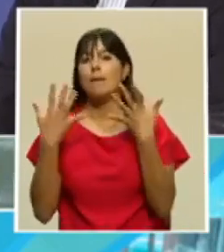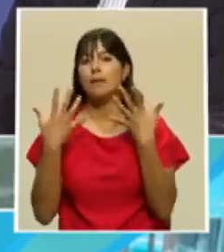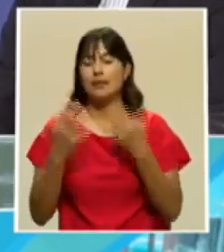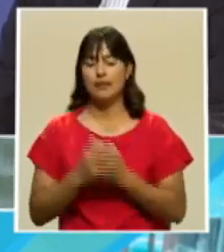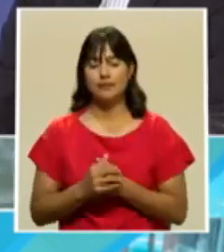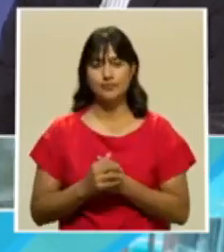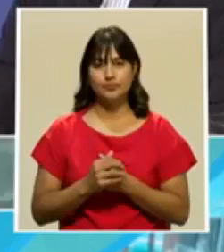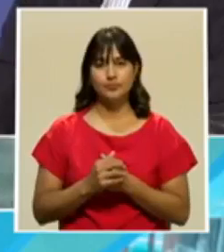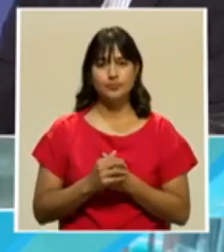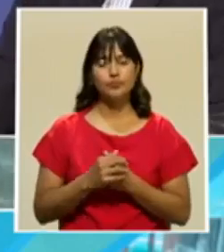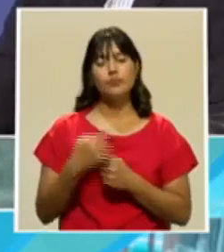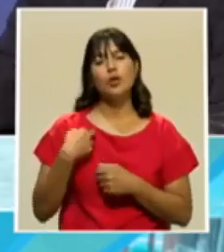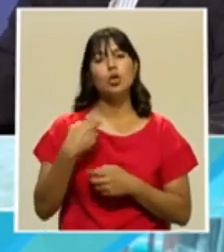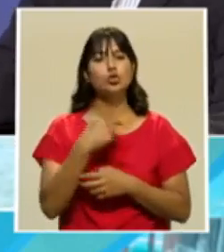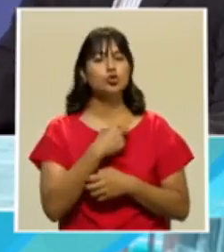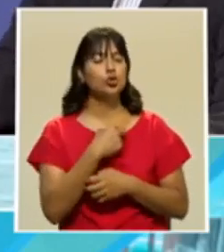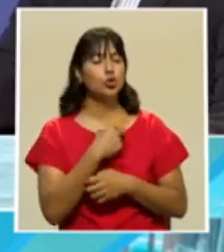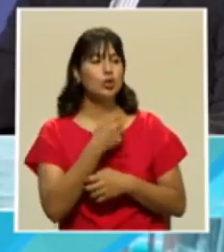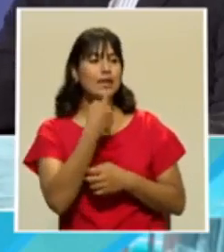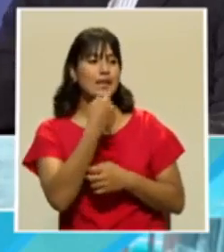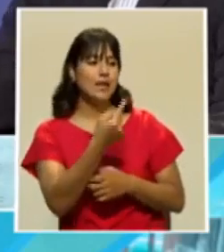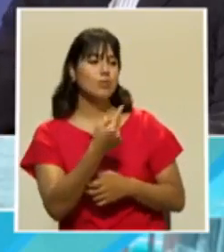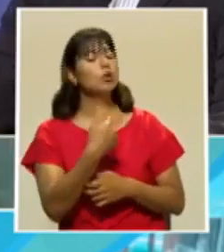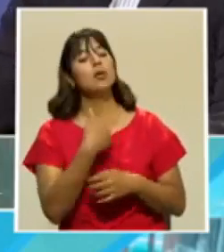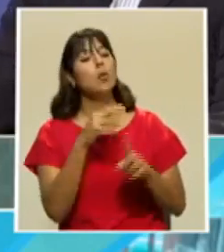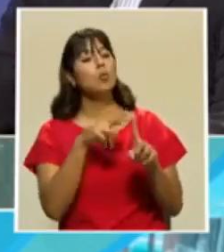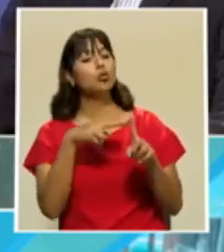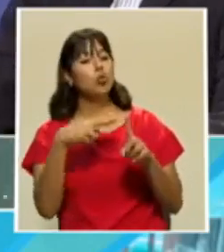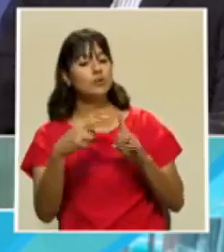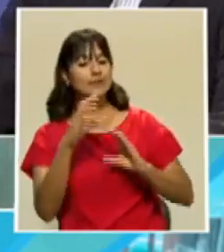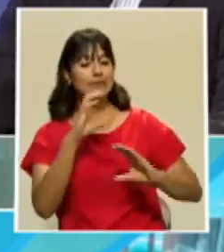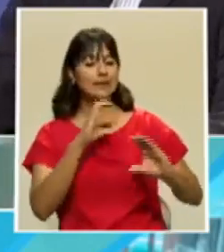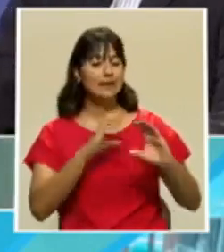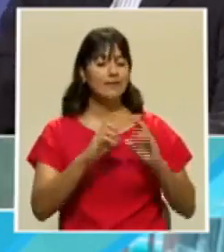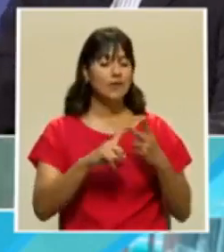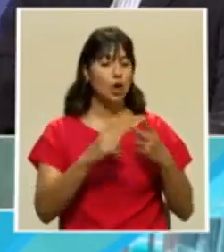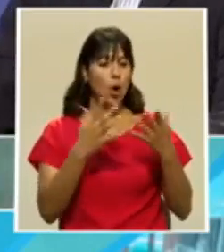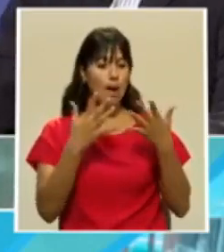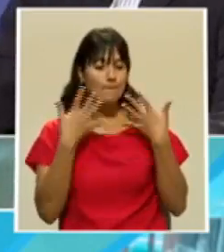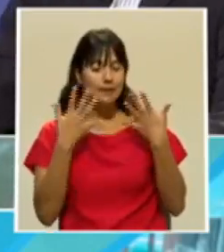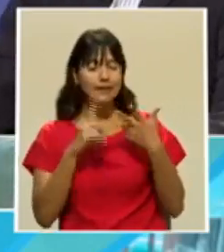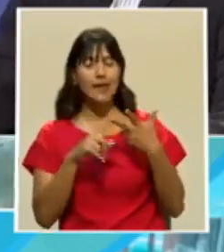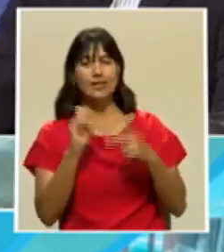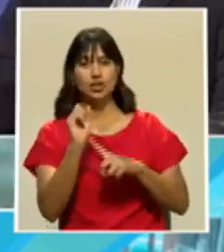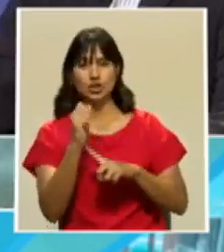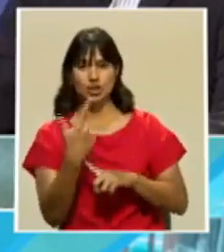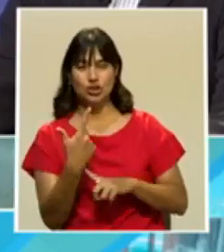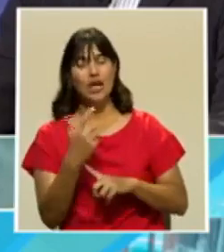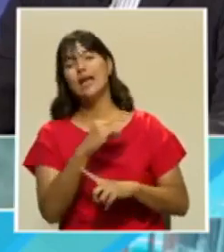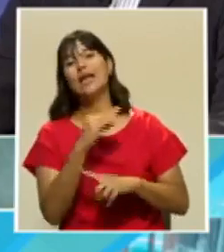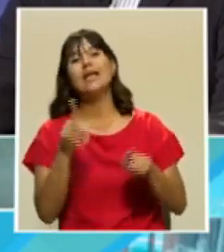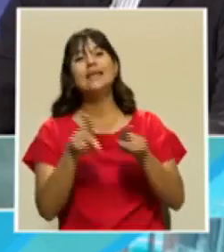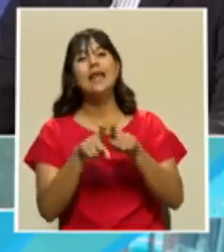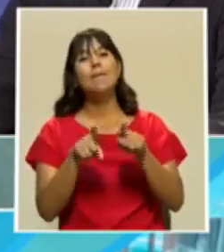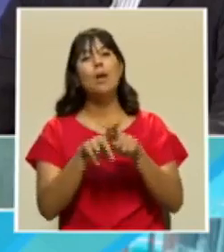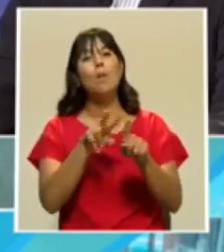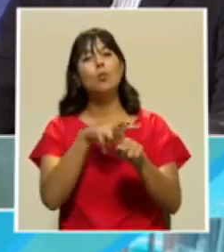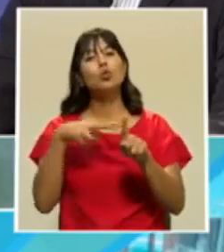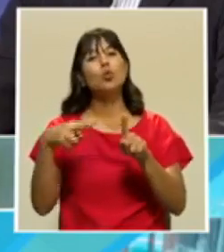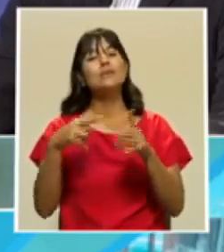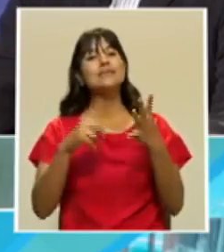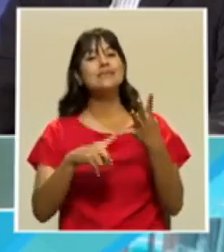Decíamos que hay un costado científico ambiental, hay un costado social, también hay un ángulo que es el del